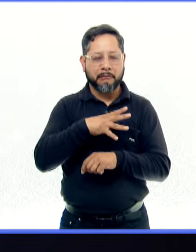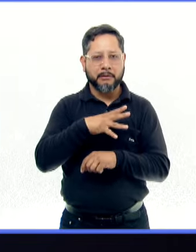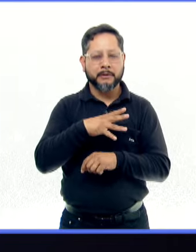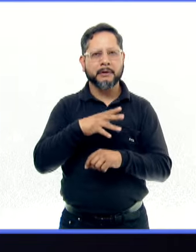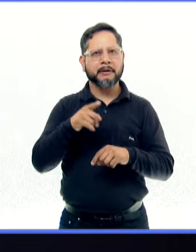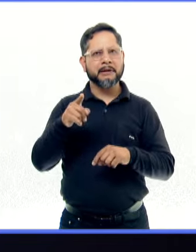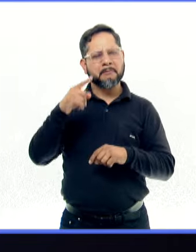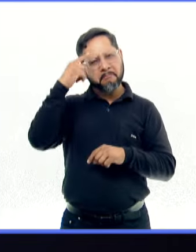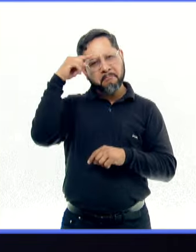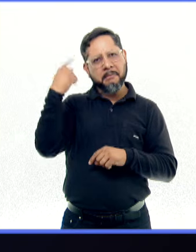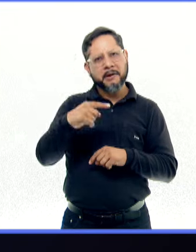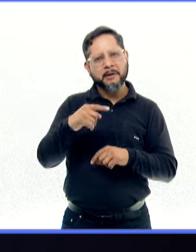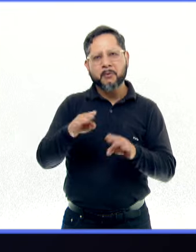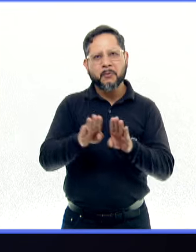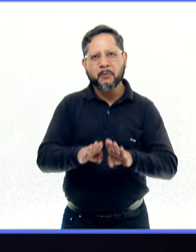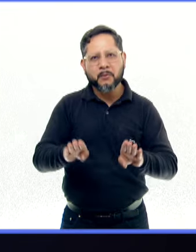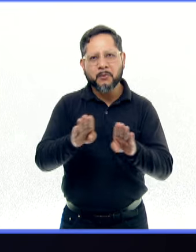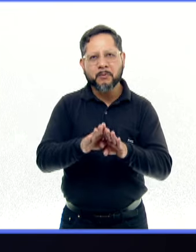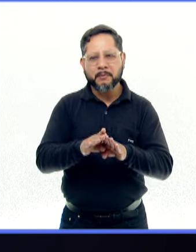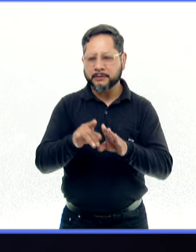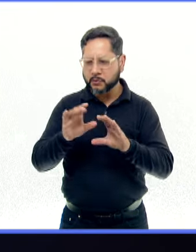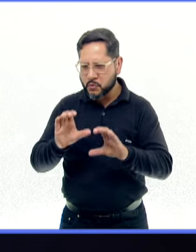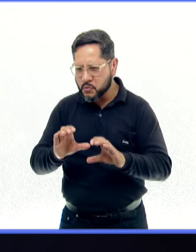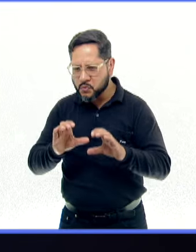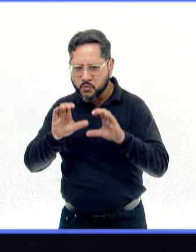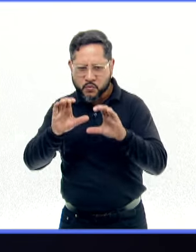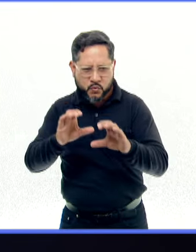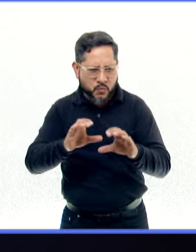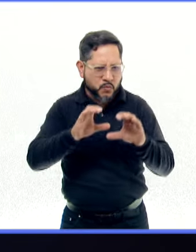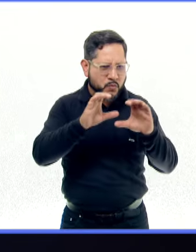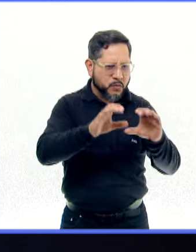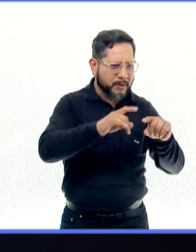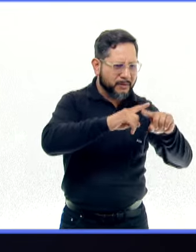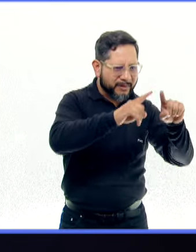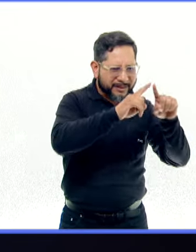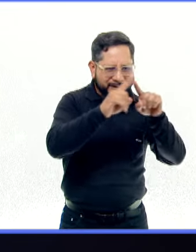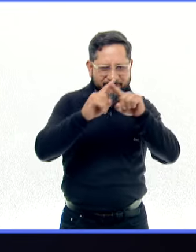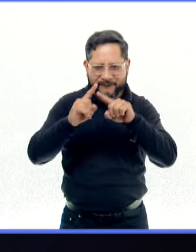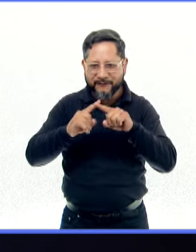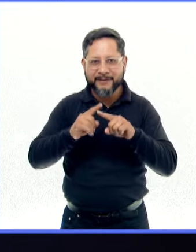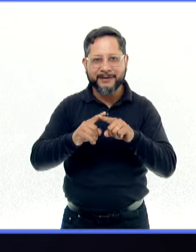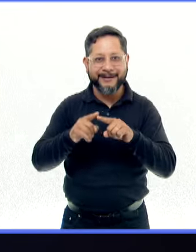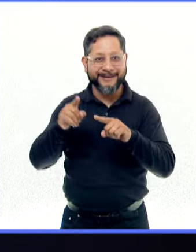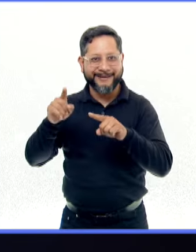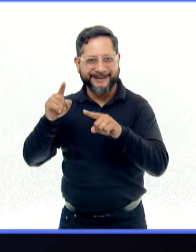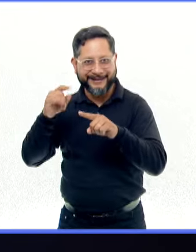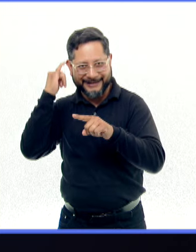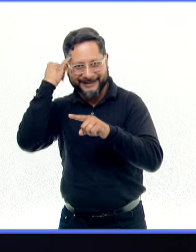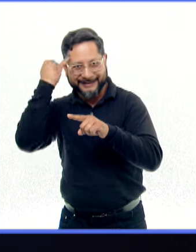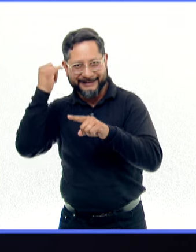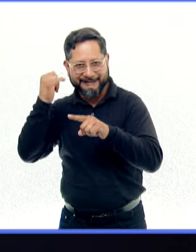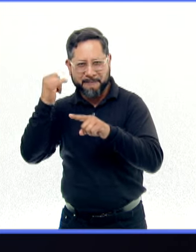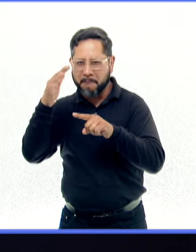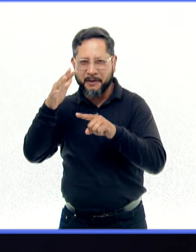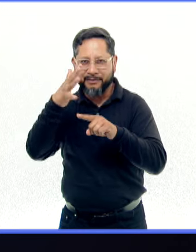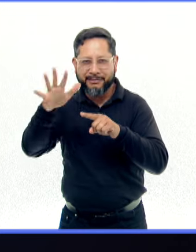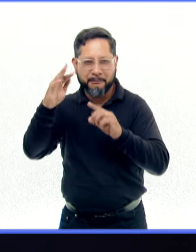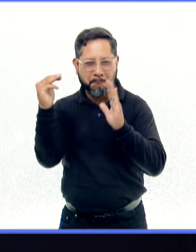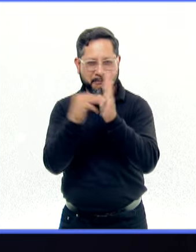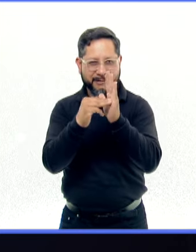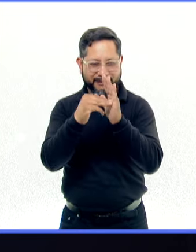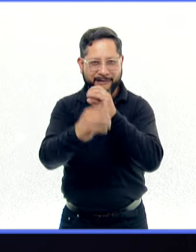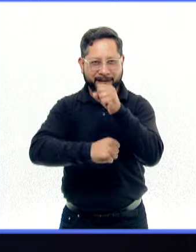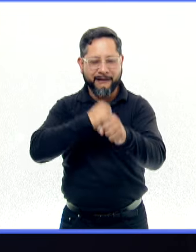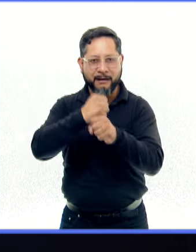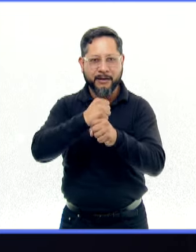gracias al resultado de la cuidadosa selección de diversos grupos indígenas por más de 10 mil años. Actualmente,